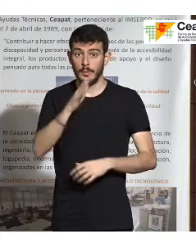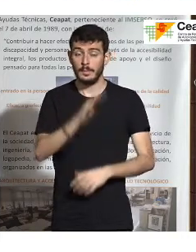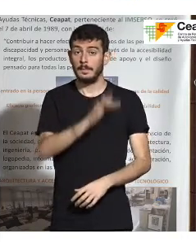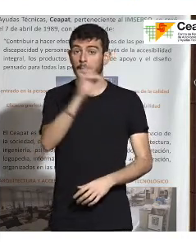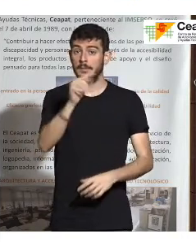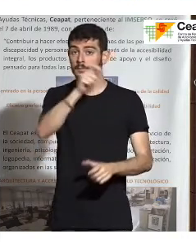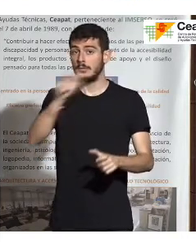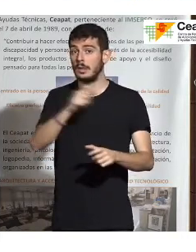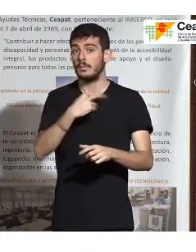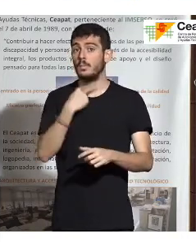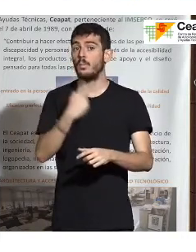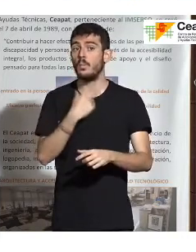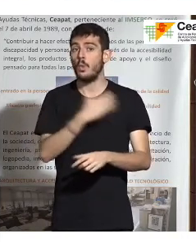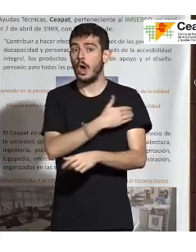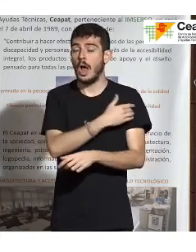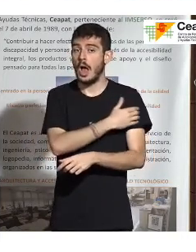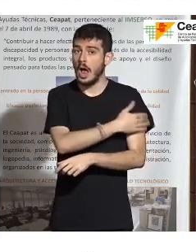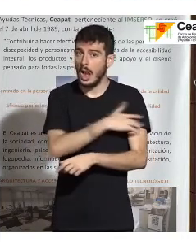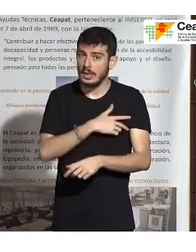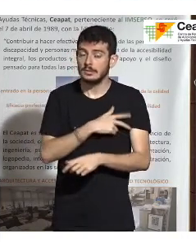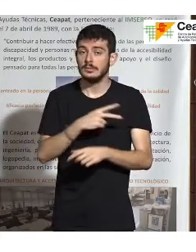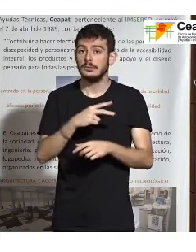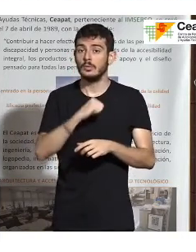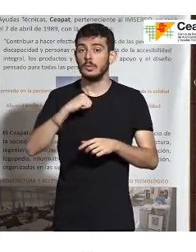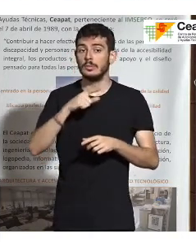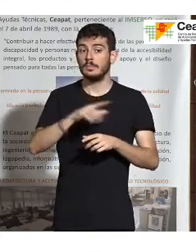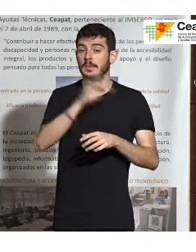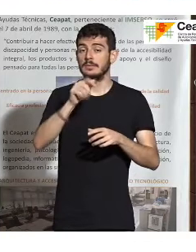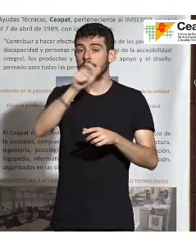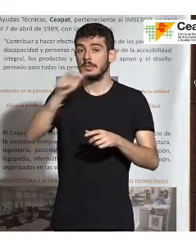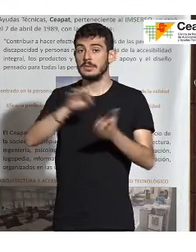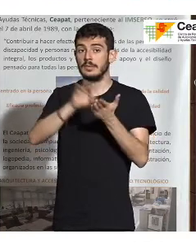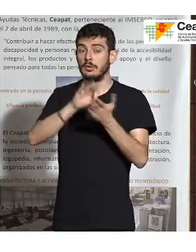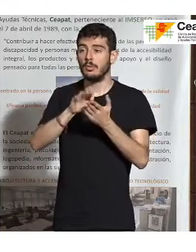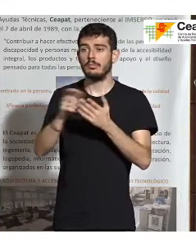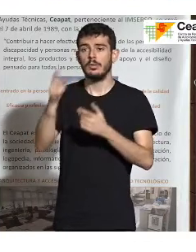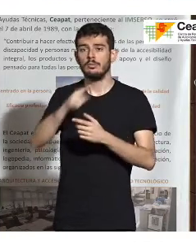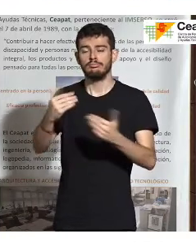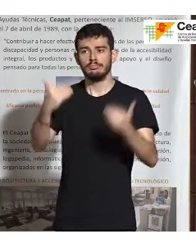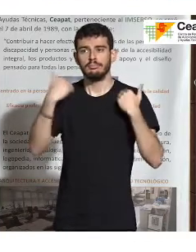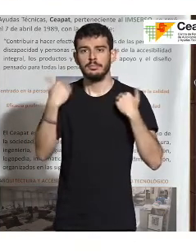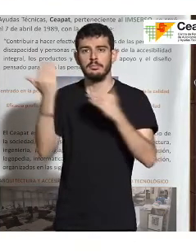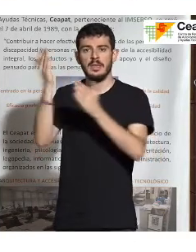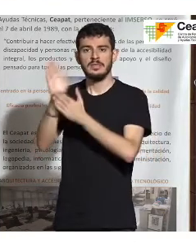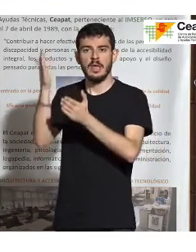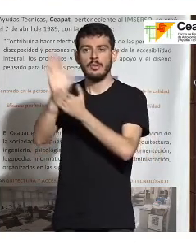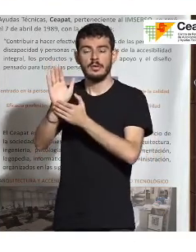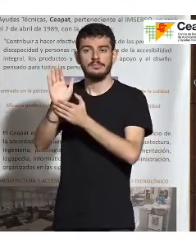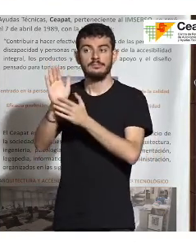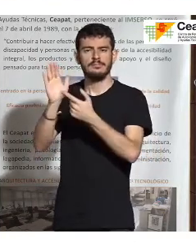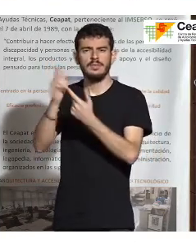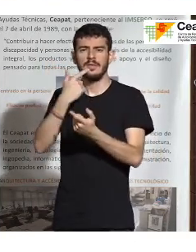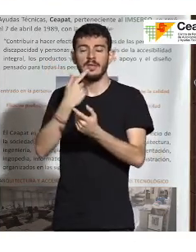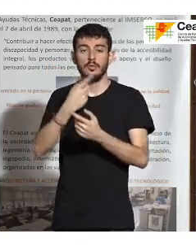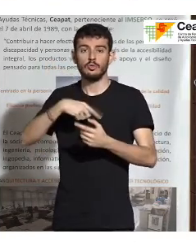propios vocales de los fabricantes y los proveedores de servicios hacen presentaciones y dicen «Oye, estos son los miedos que nosotros tenemos